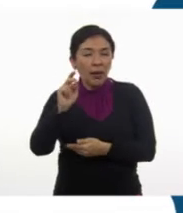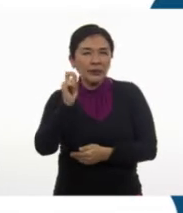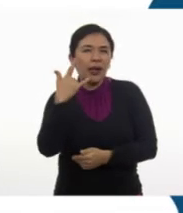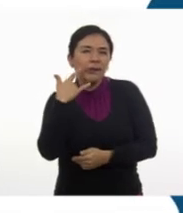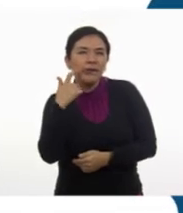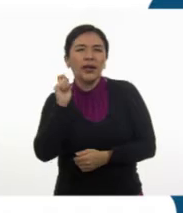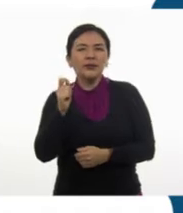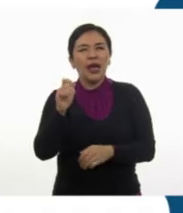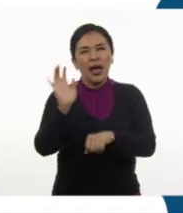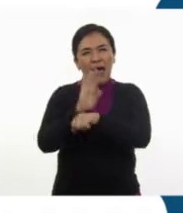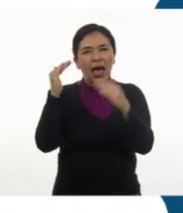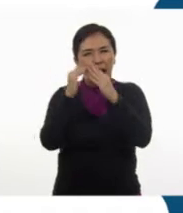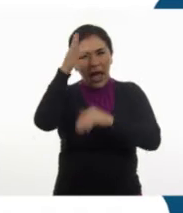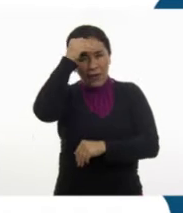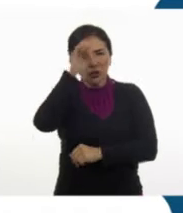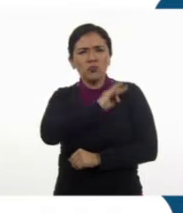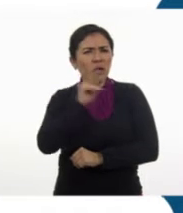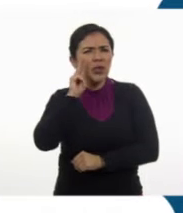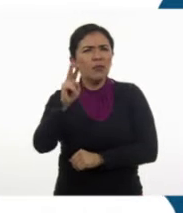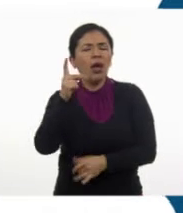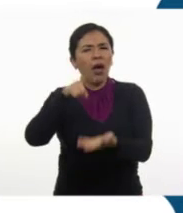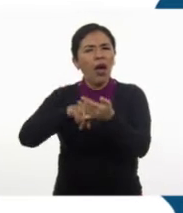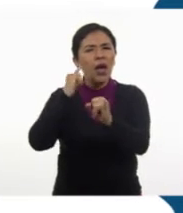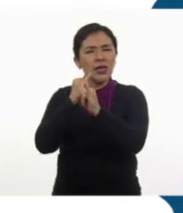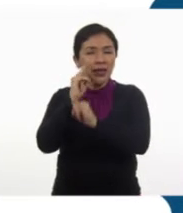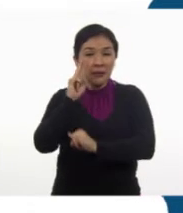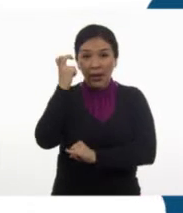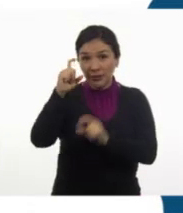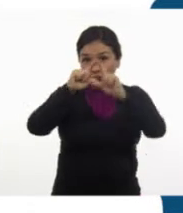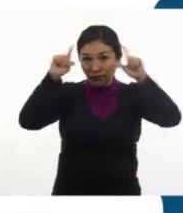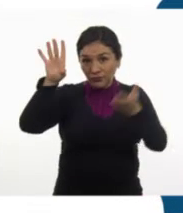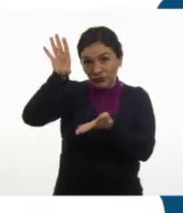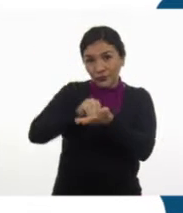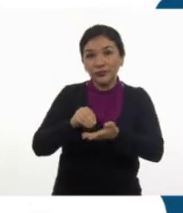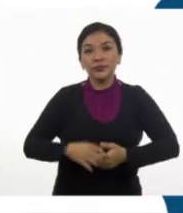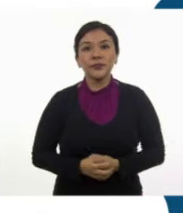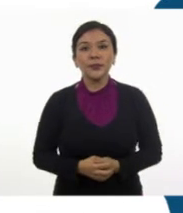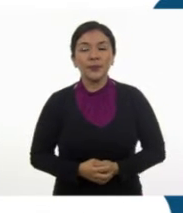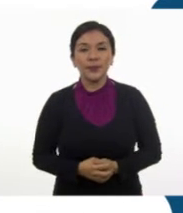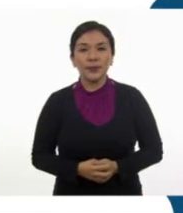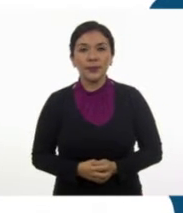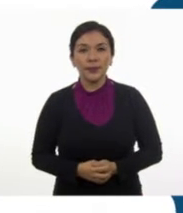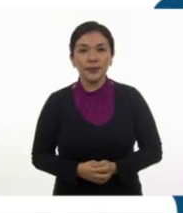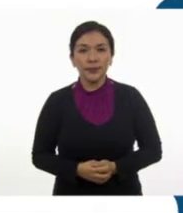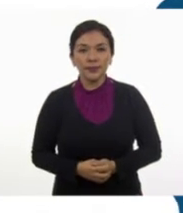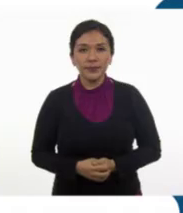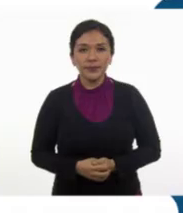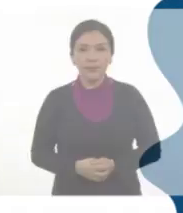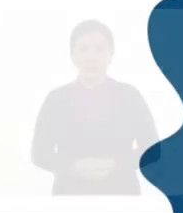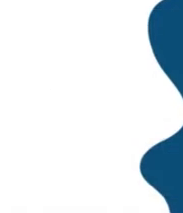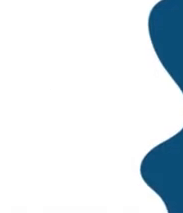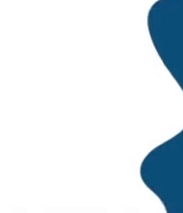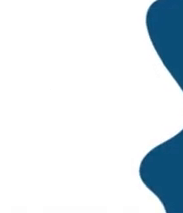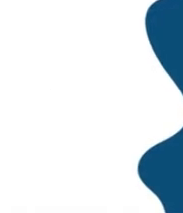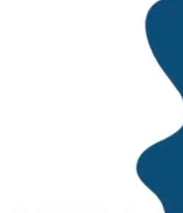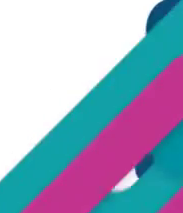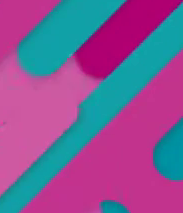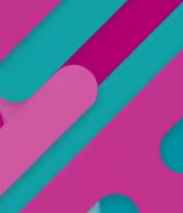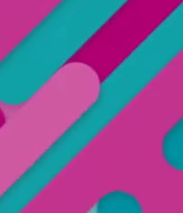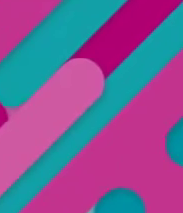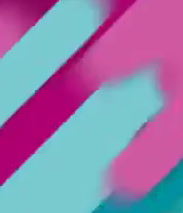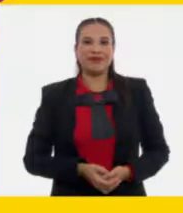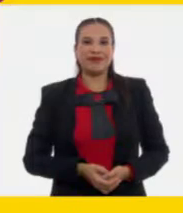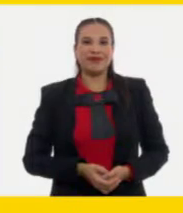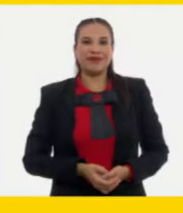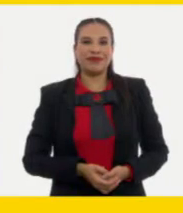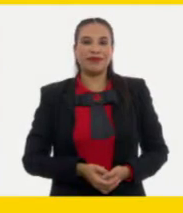los programas de Aprende en Casa, los puedes encontrar en la siguiente liga. Aprende en Casa.cep.gov.mx.